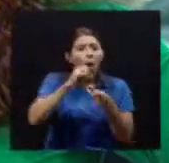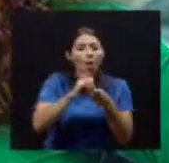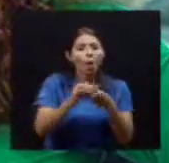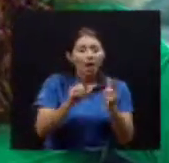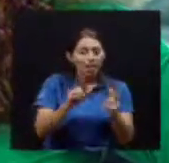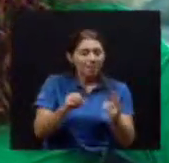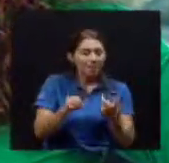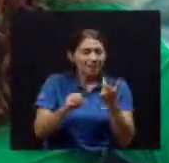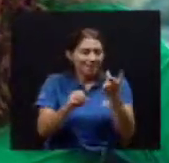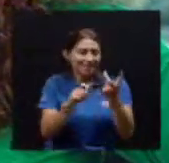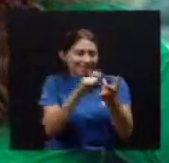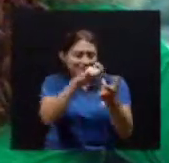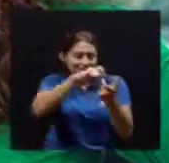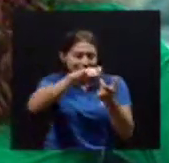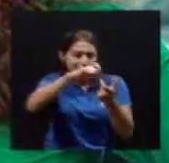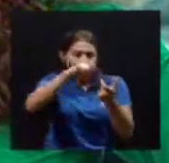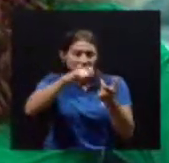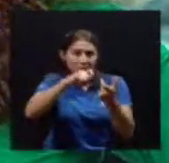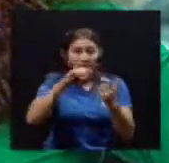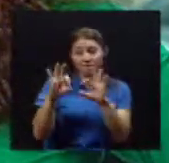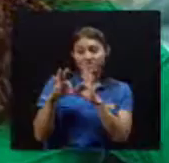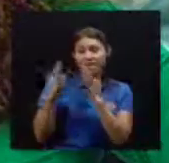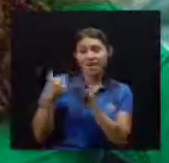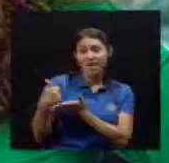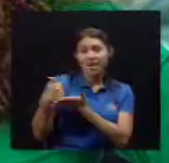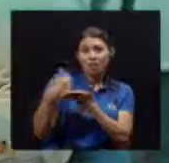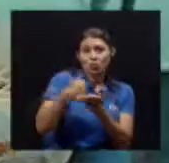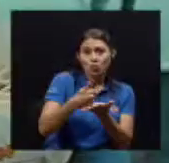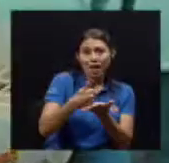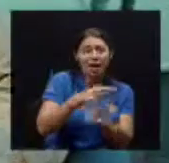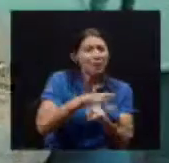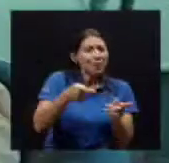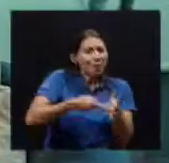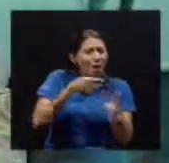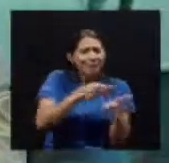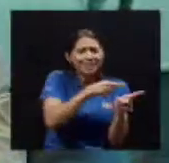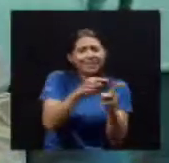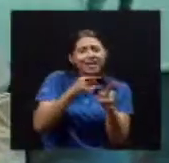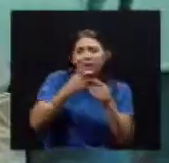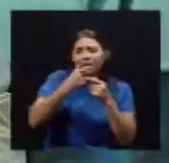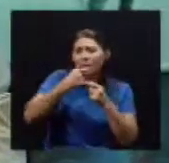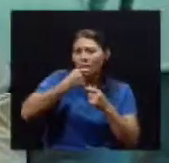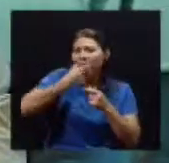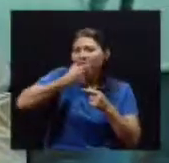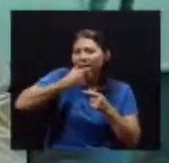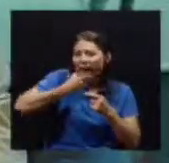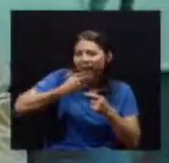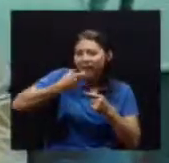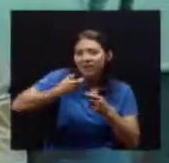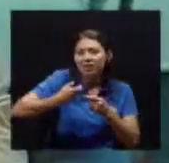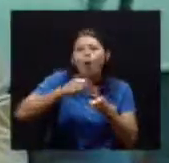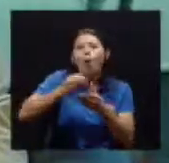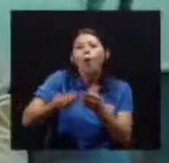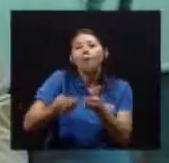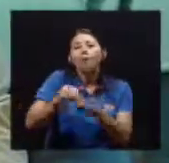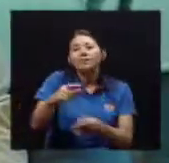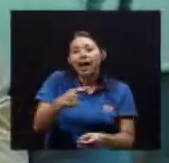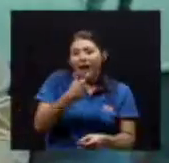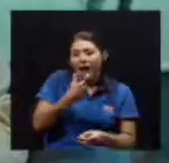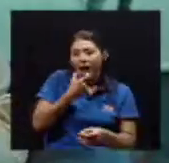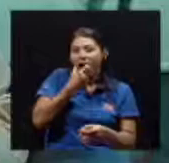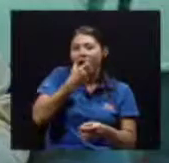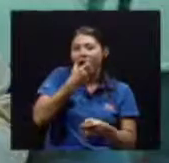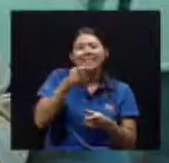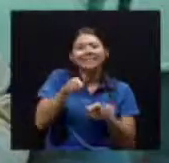podríamos Recomendarle A las familias Para que lo puedan hacer Cuando la persona Adulta mayor Tiene niveles De incapacidad No